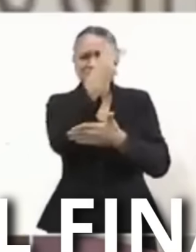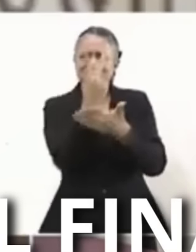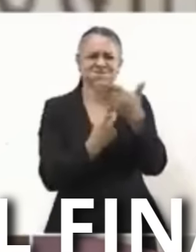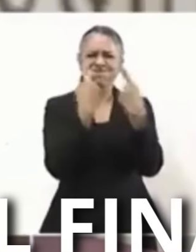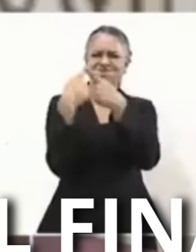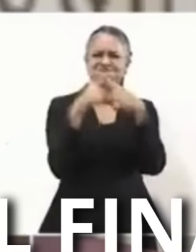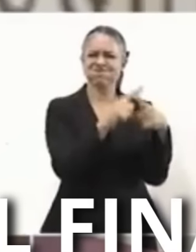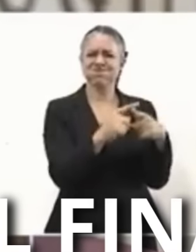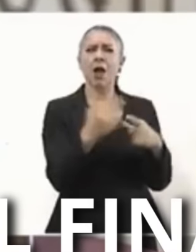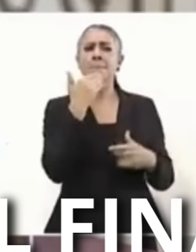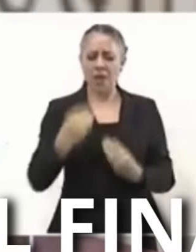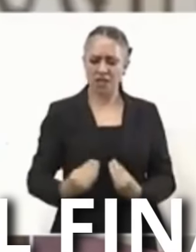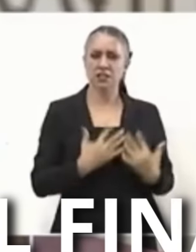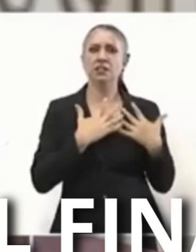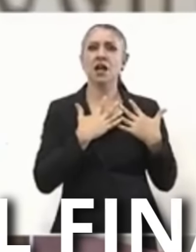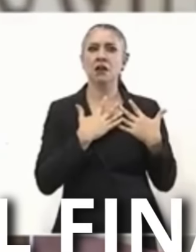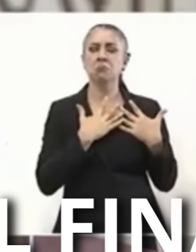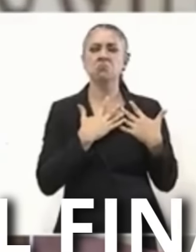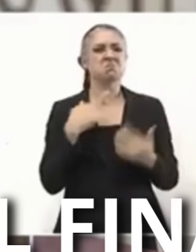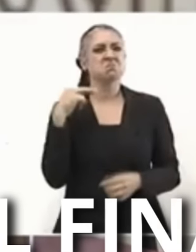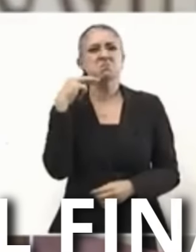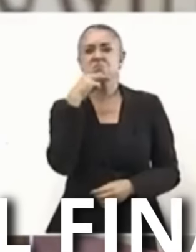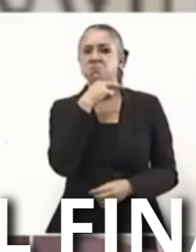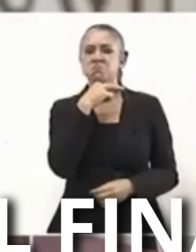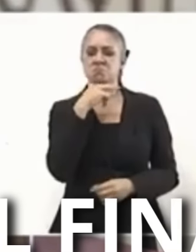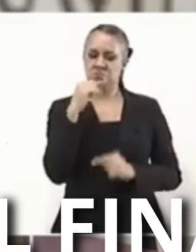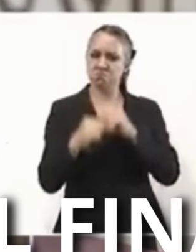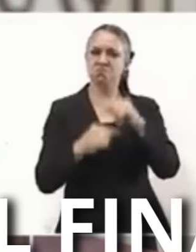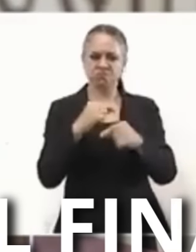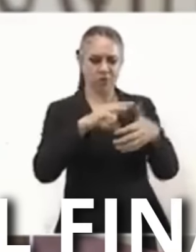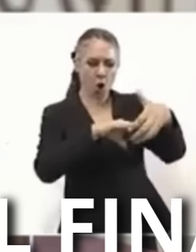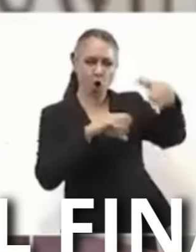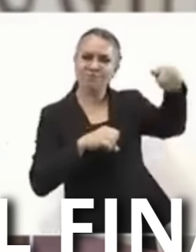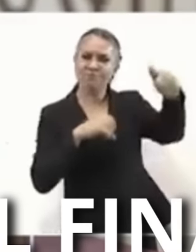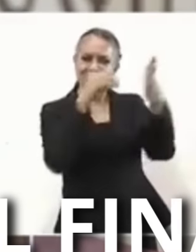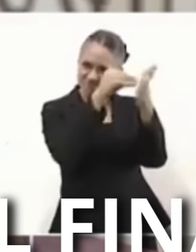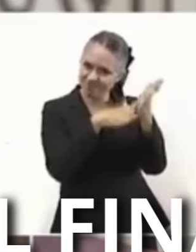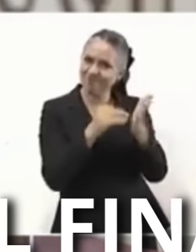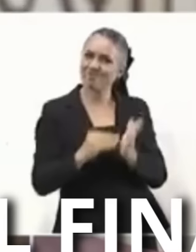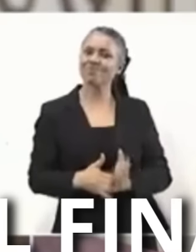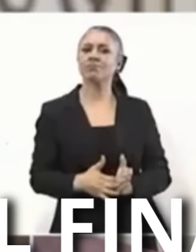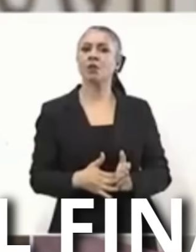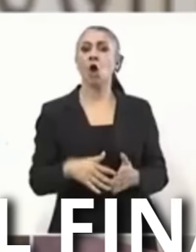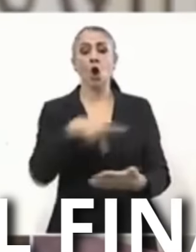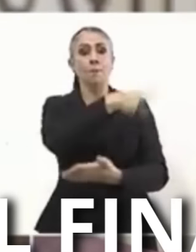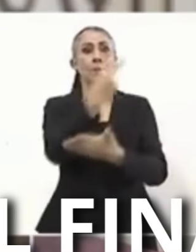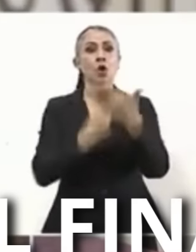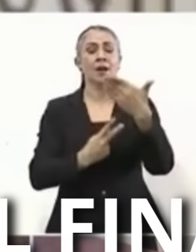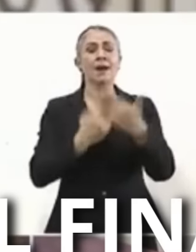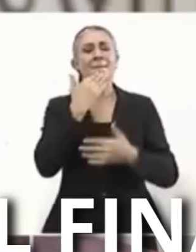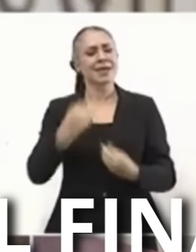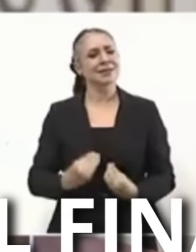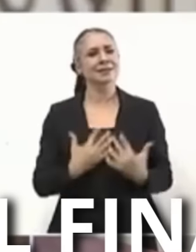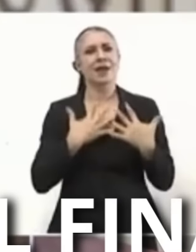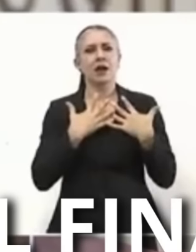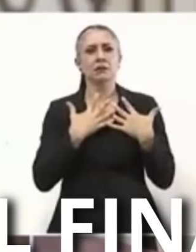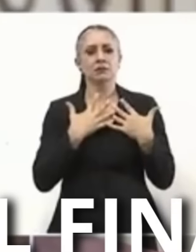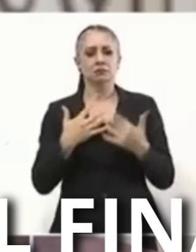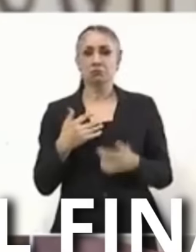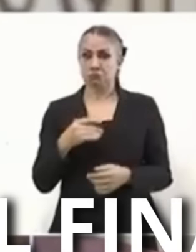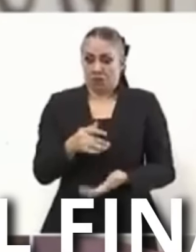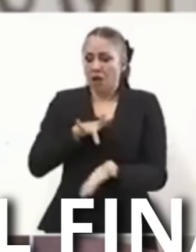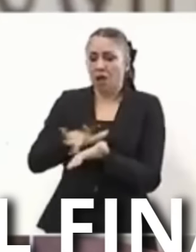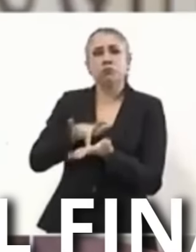bienestar Que muy pronto Serán parte De la constitución El programa De bienestar De apoyo A los adultos